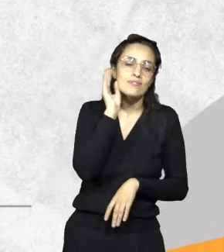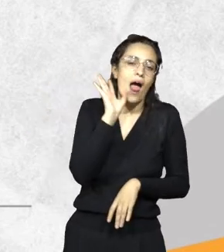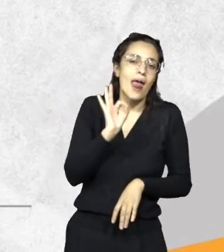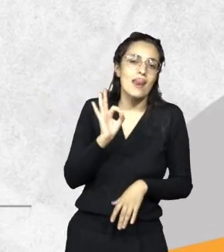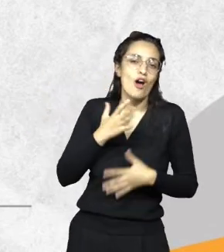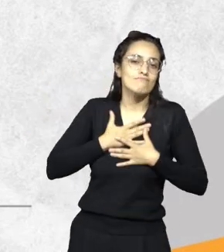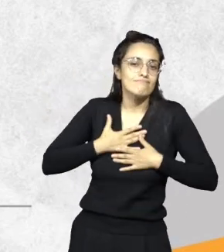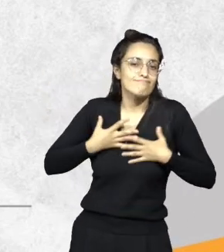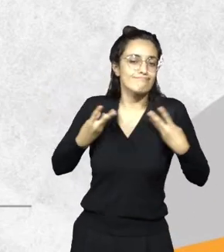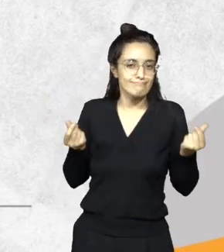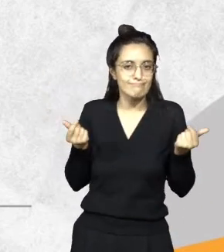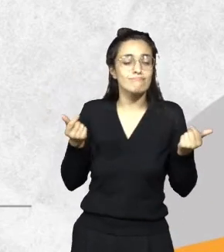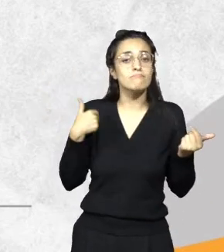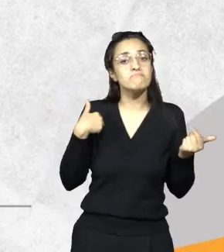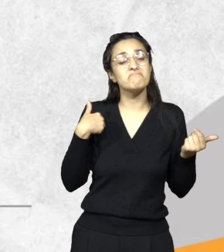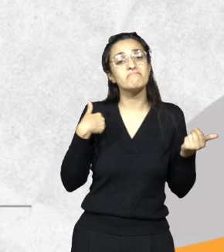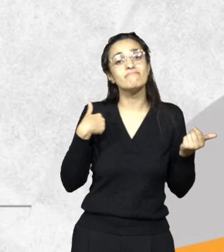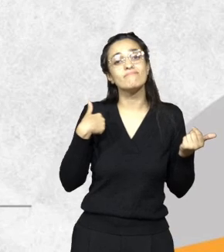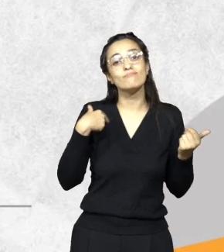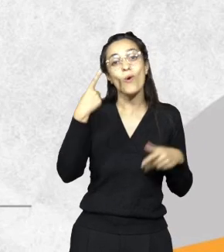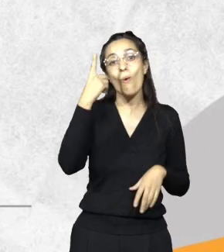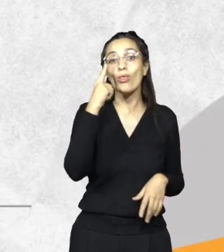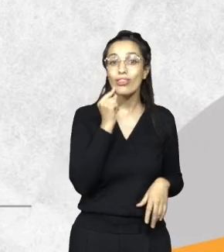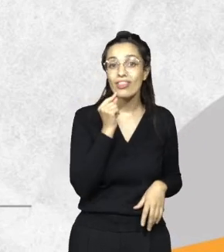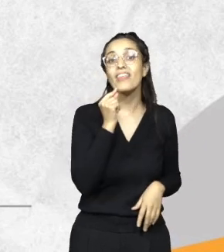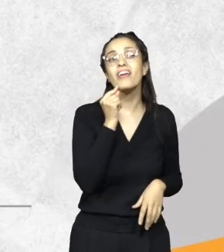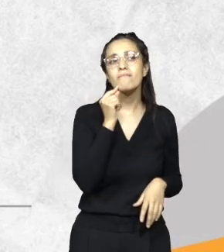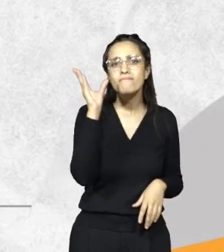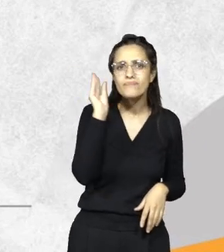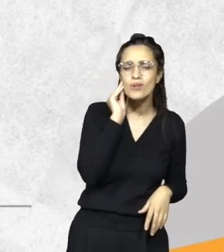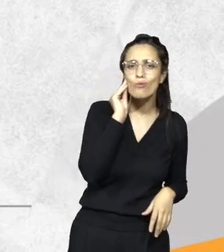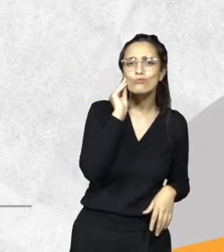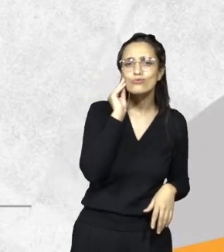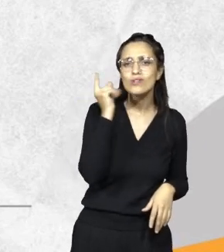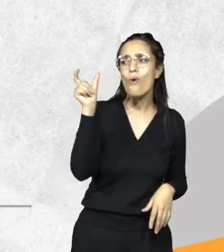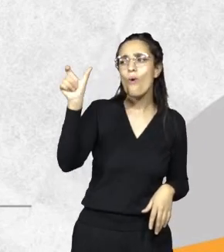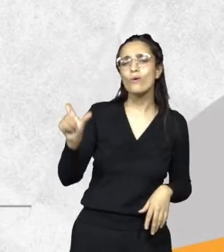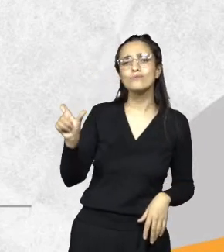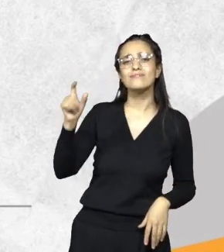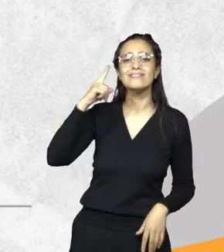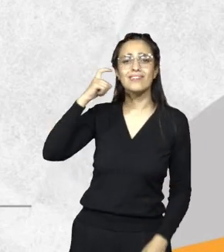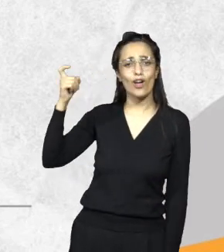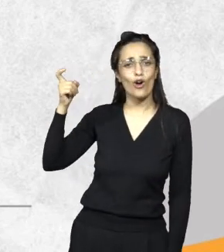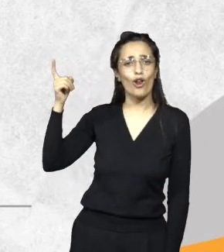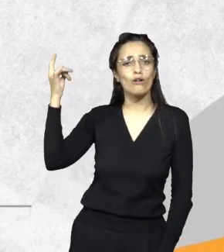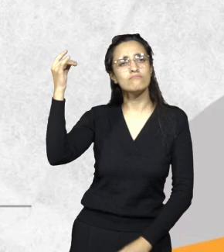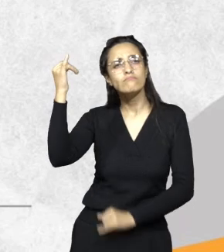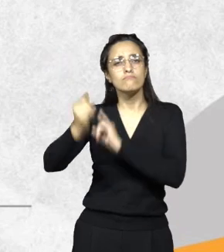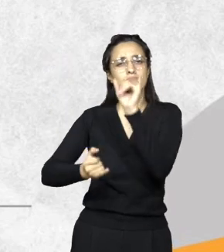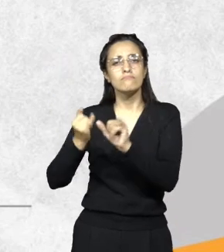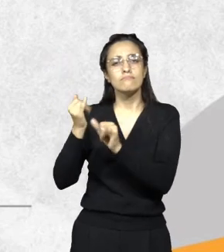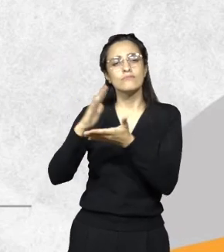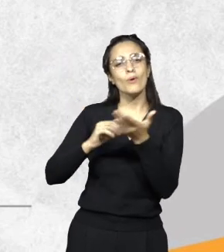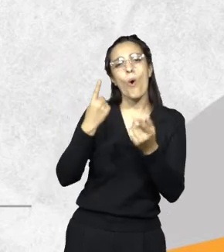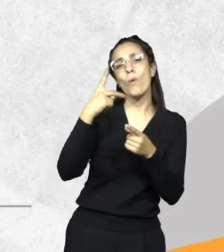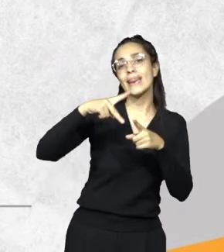escuché un día de los que estaba preparando sobre qué hablarles a un psicólogo que hablaba sobre una técnica para